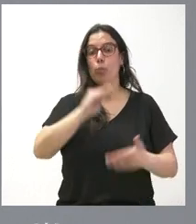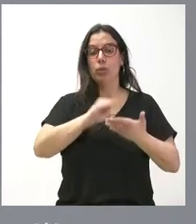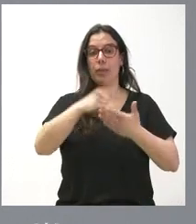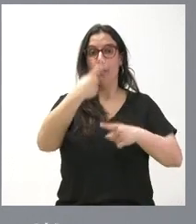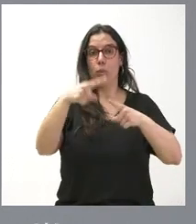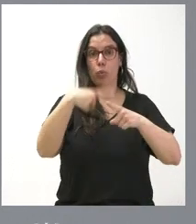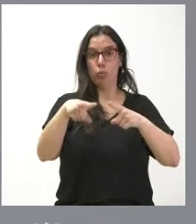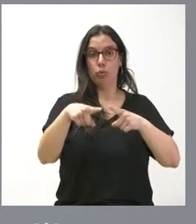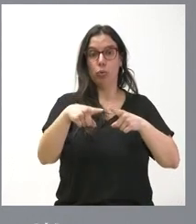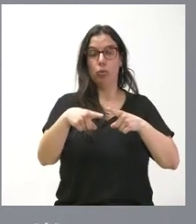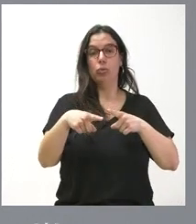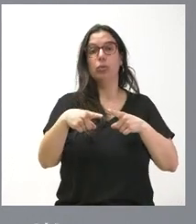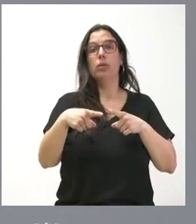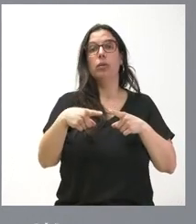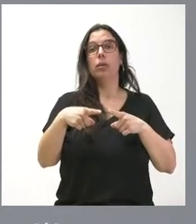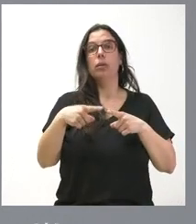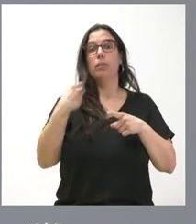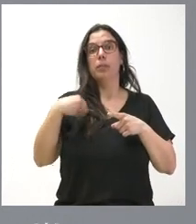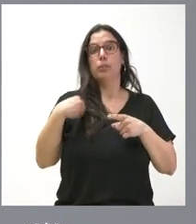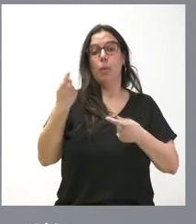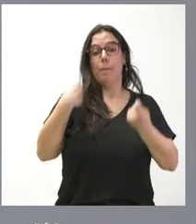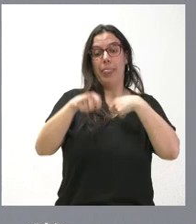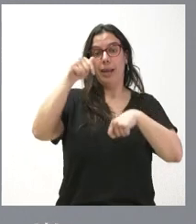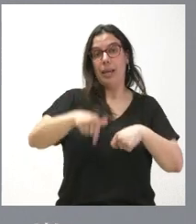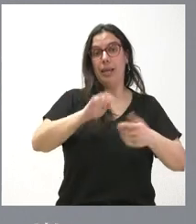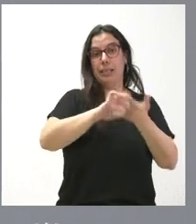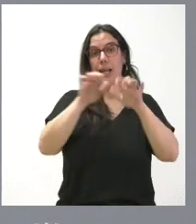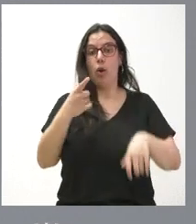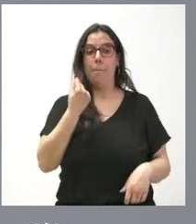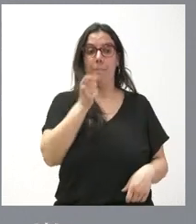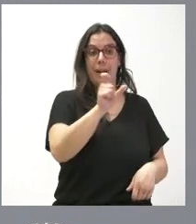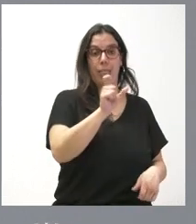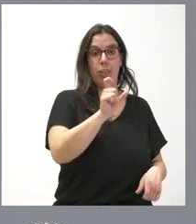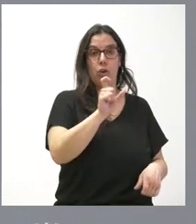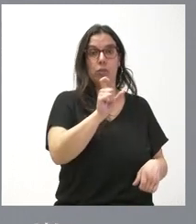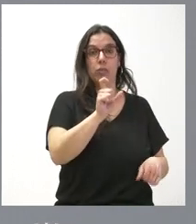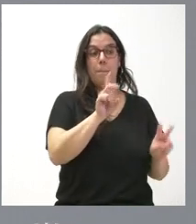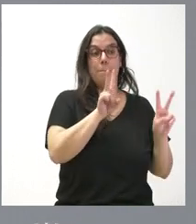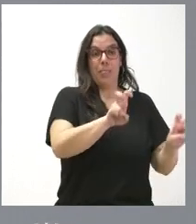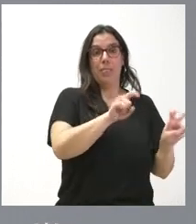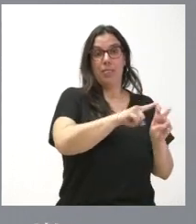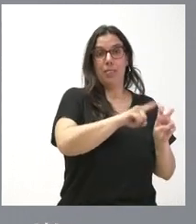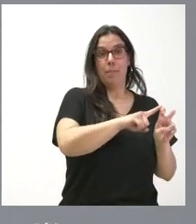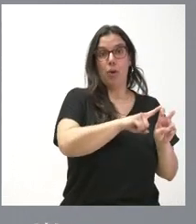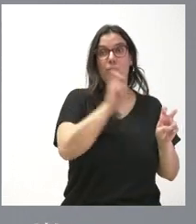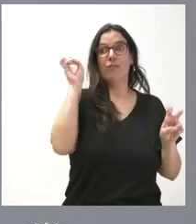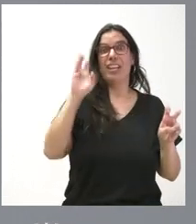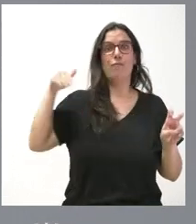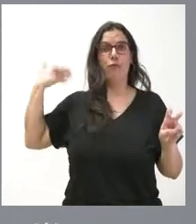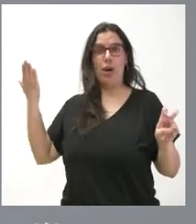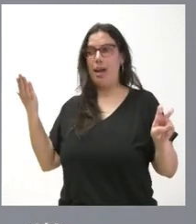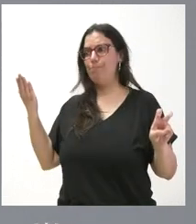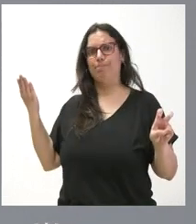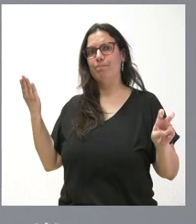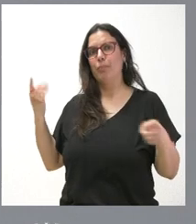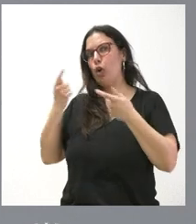agroalimentarios que se venden en Castilla y León, pues sus precios de origen se generan en otros países. Y, por tanto, ahí nosotros